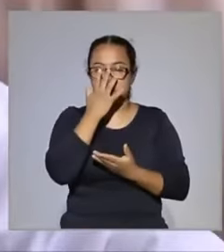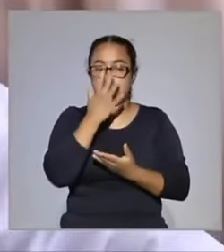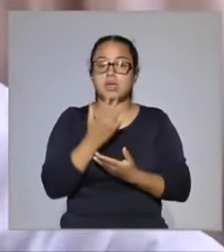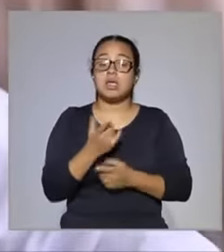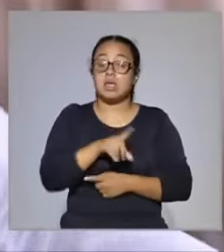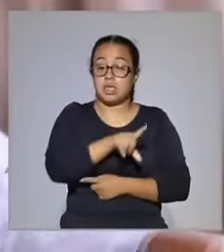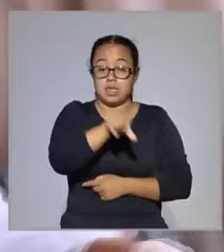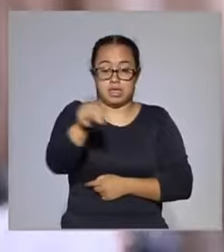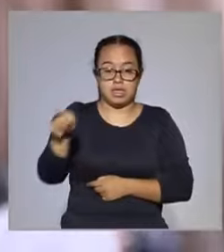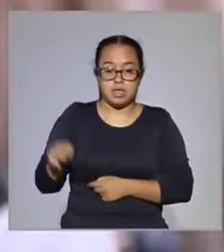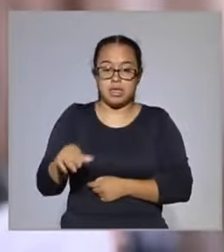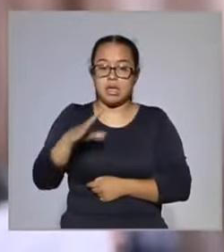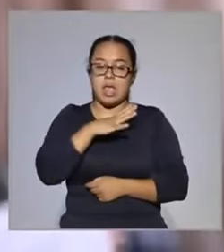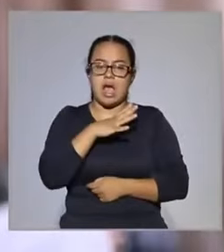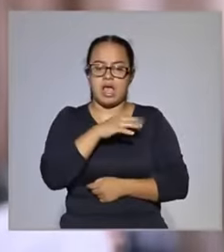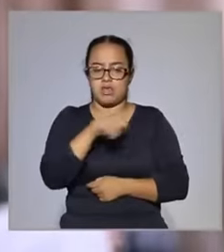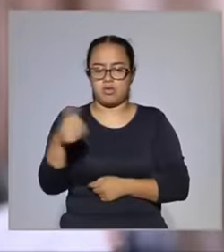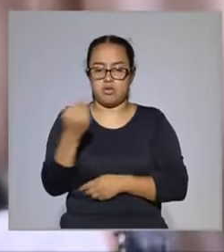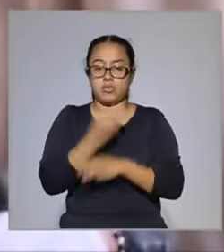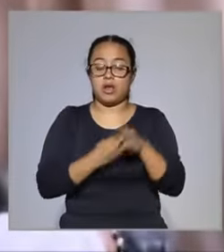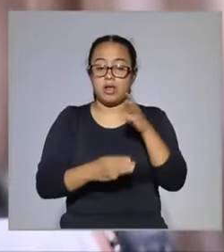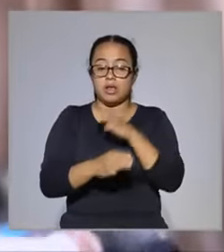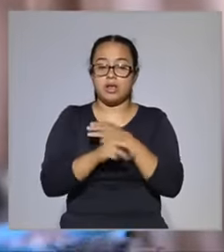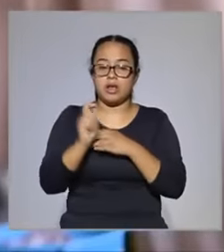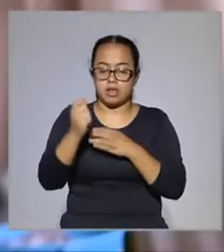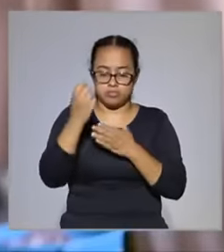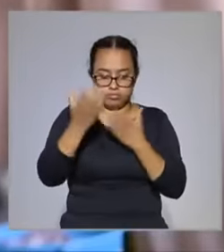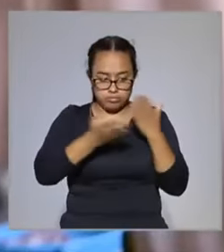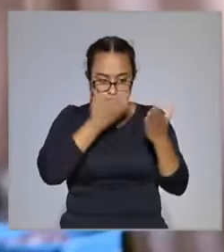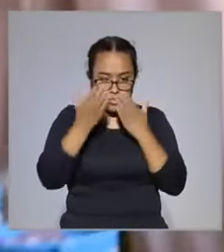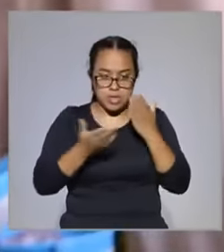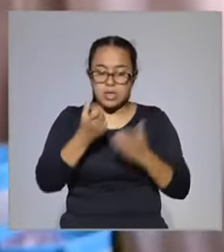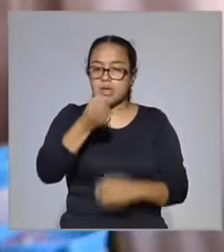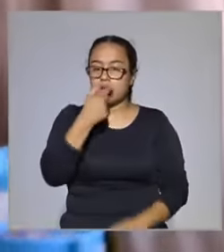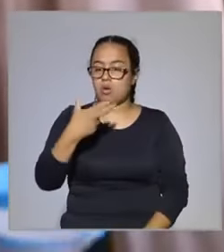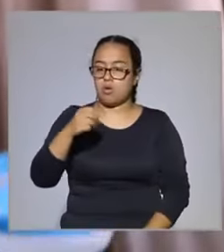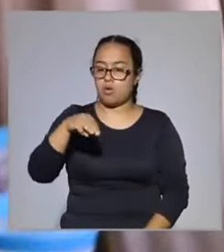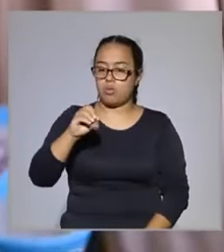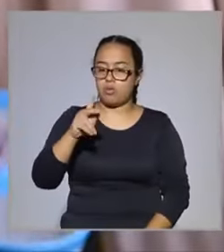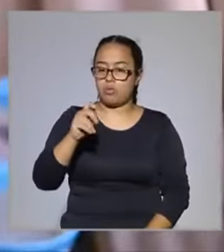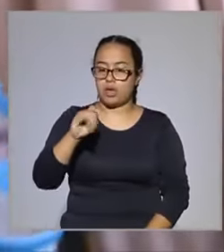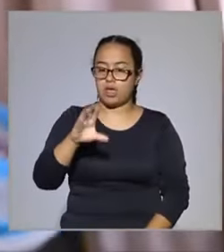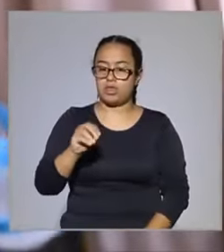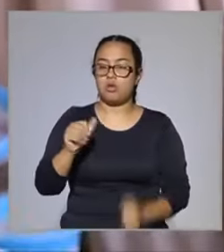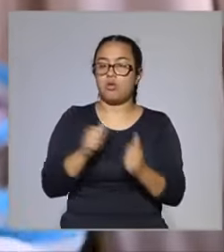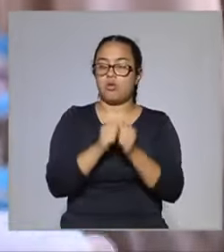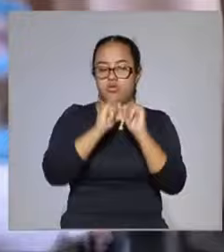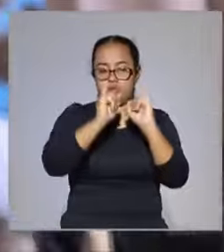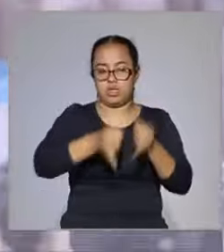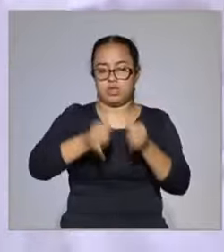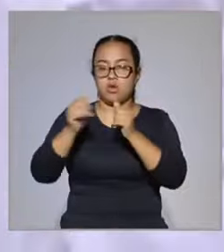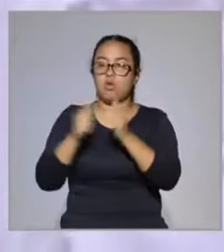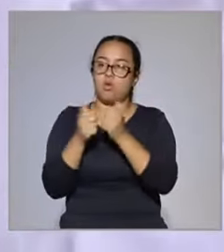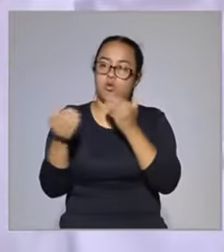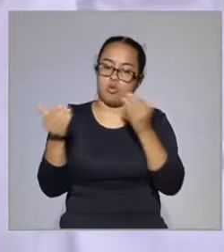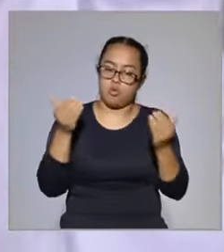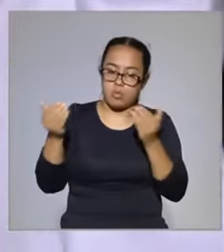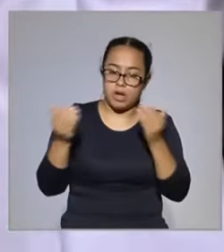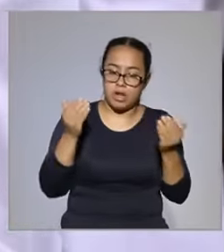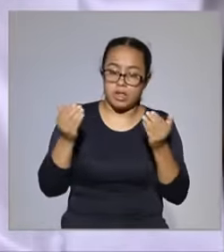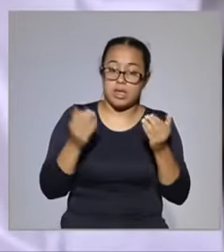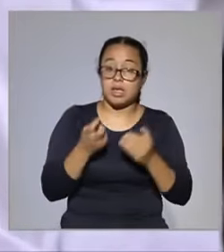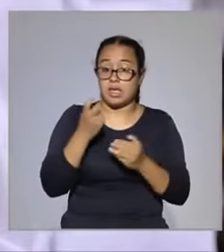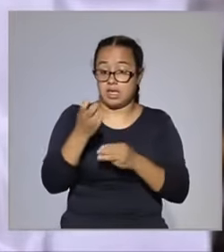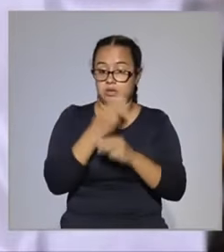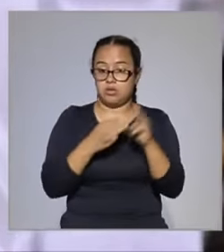Y posteriormente, hay unas materias en donde se estudian los medicamentos homeopáticos de forma individual, de forma comparada. Son